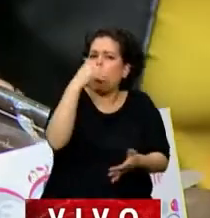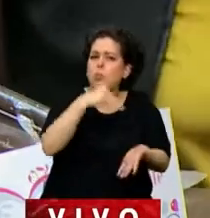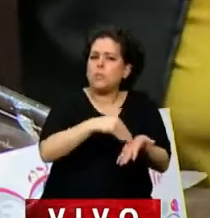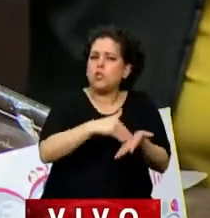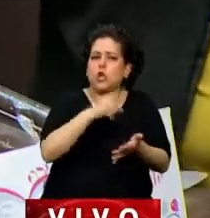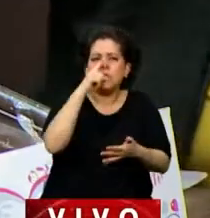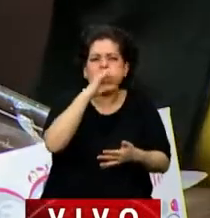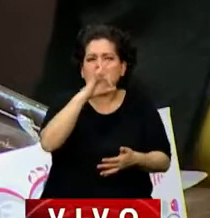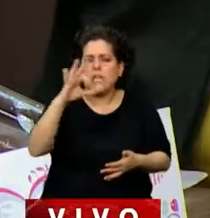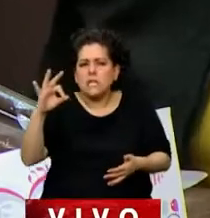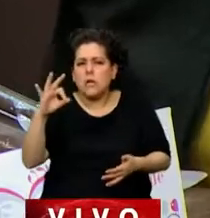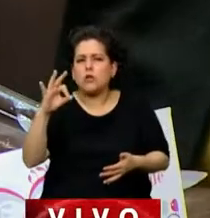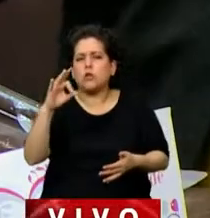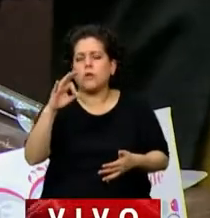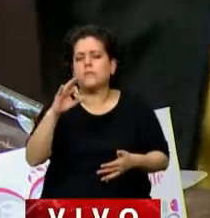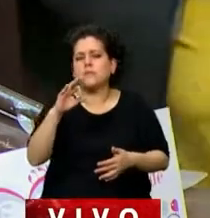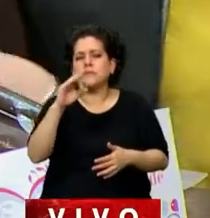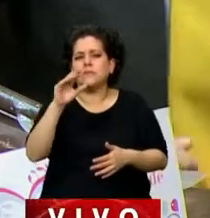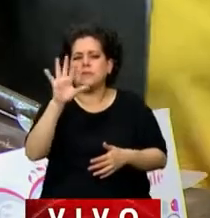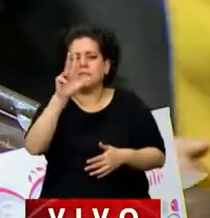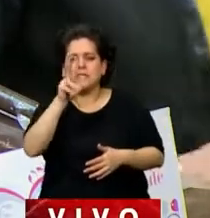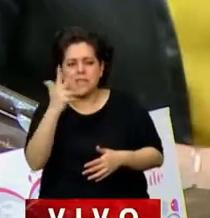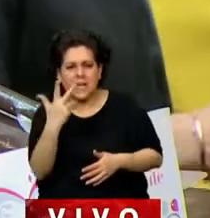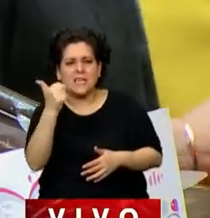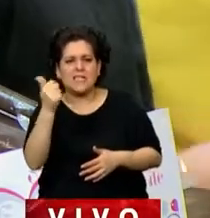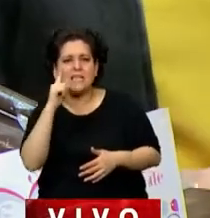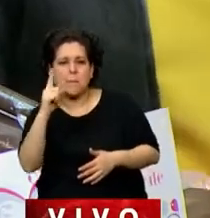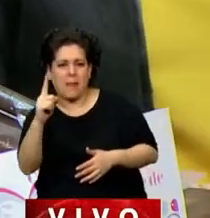736 mil argentinos.